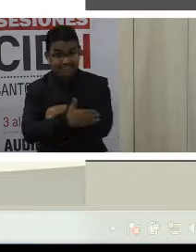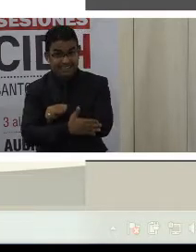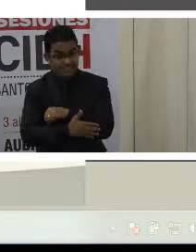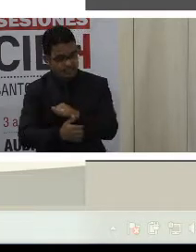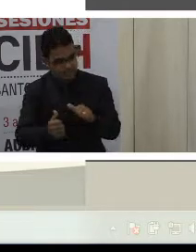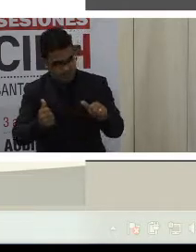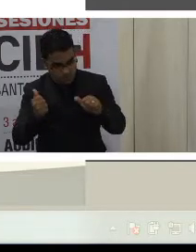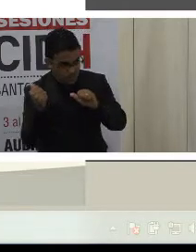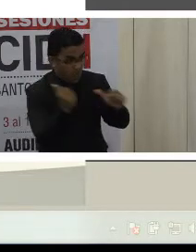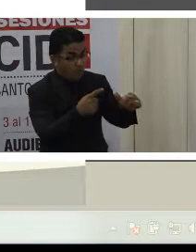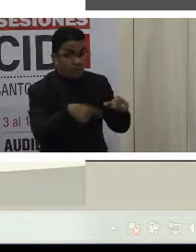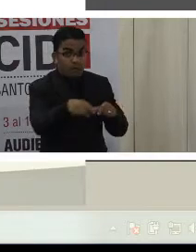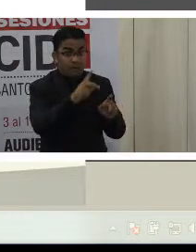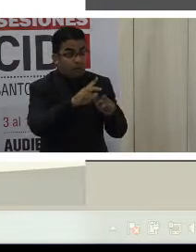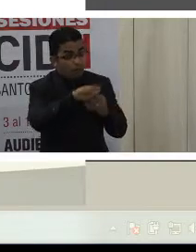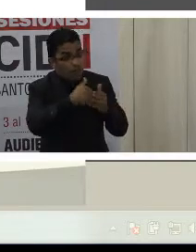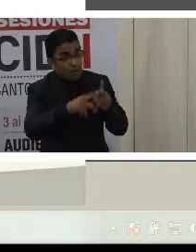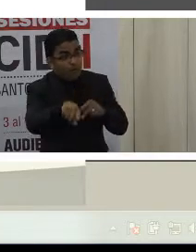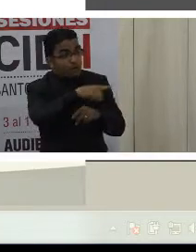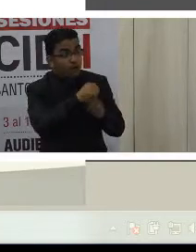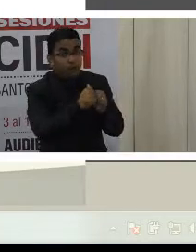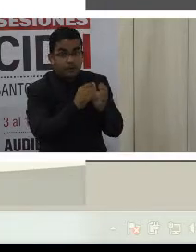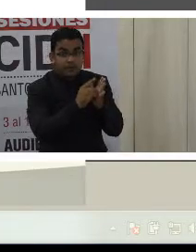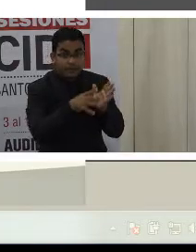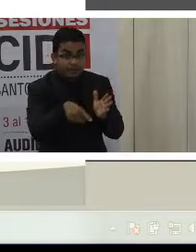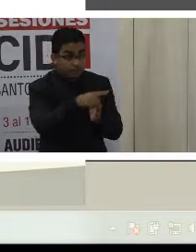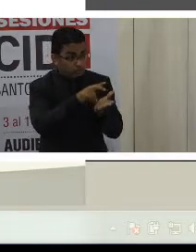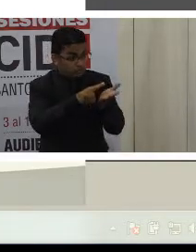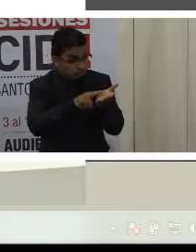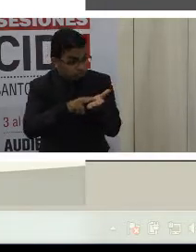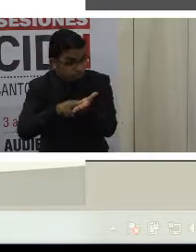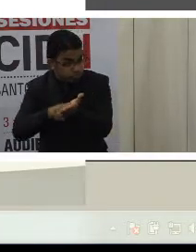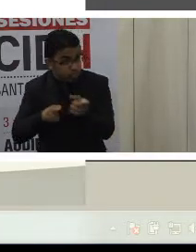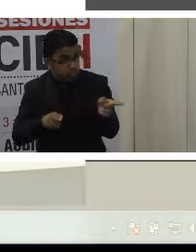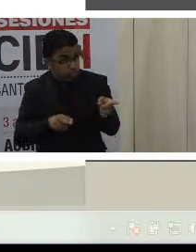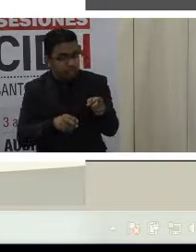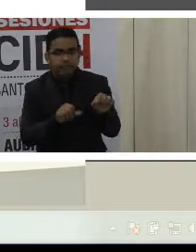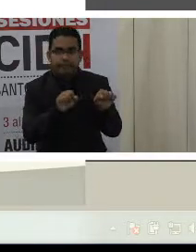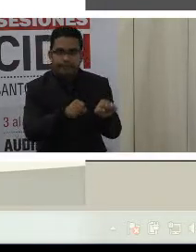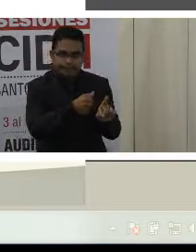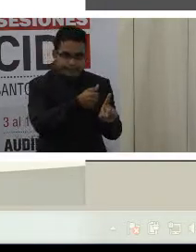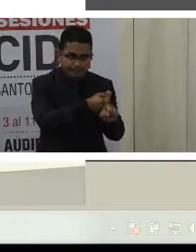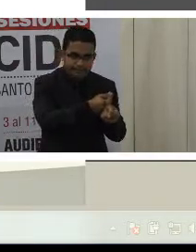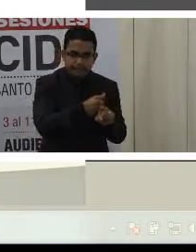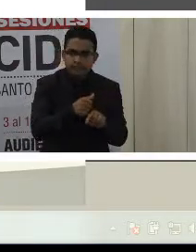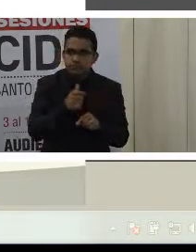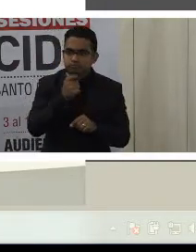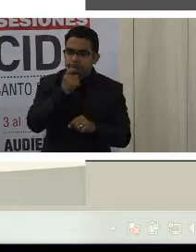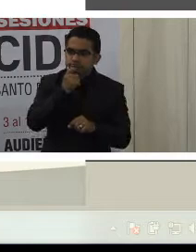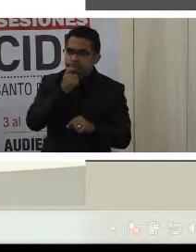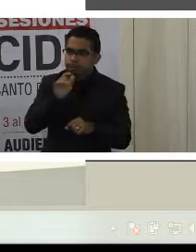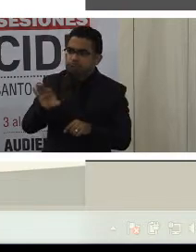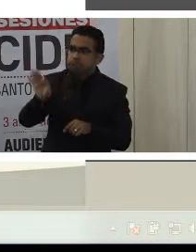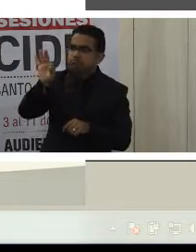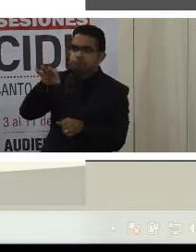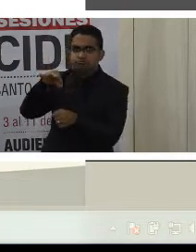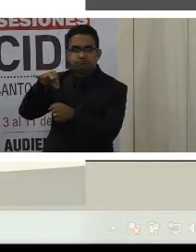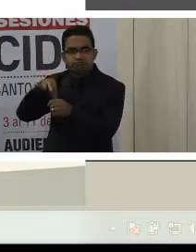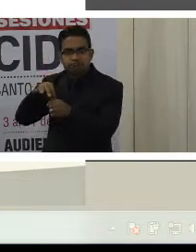las personas con discapacidad debidamente registradas, pudieran elegir ellas mismas con el voto universal,